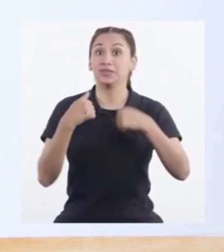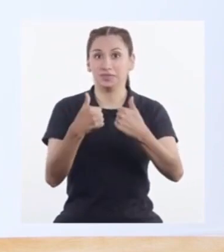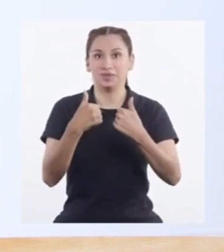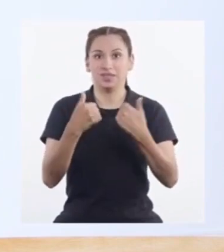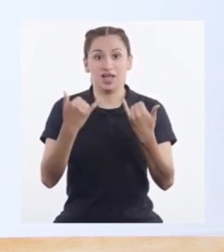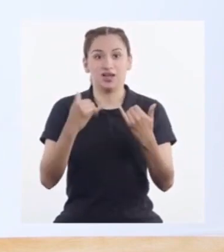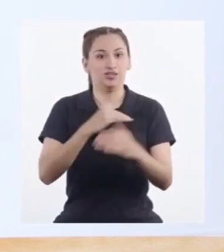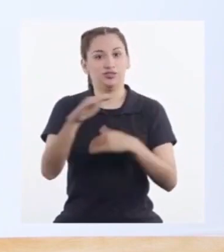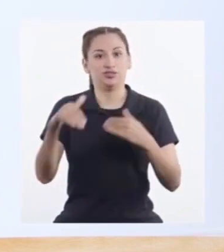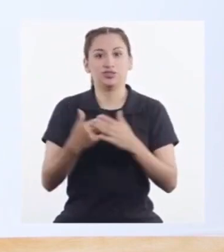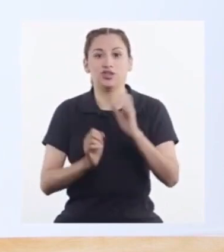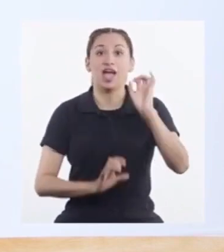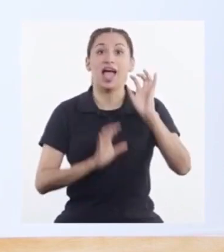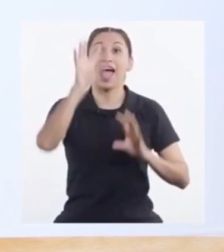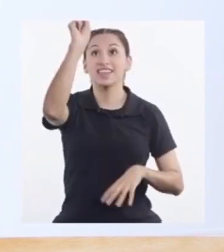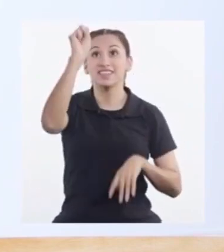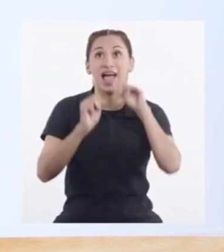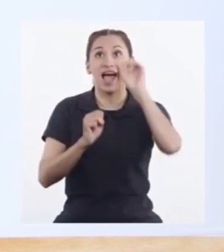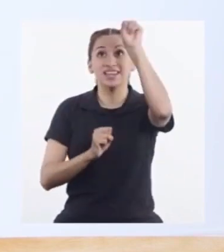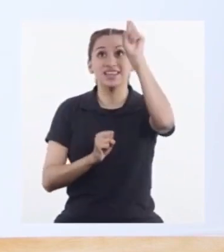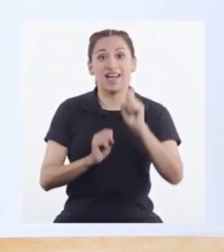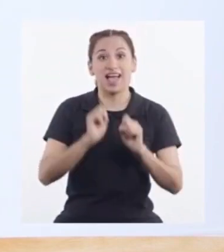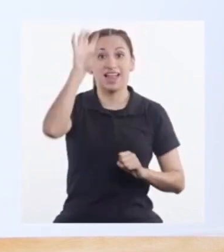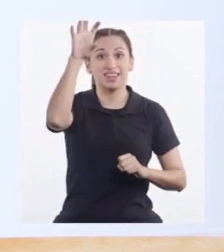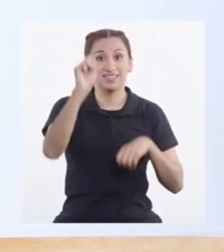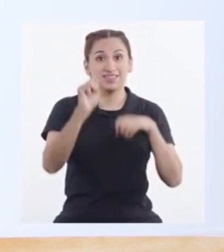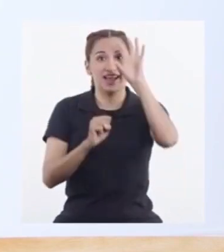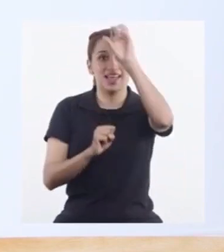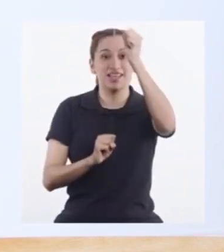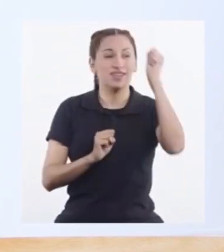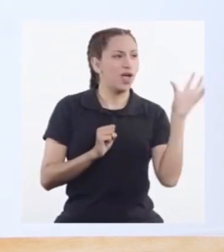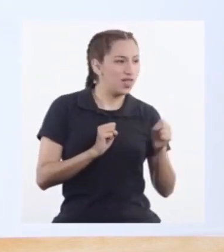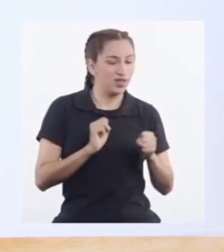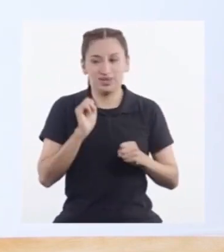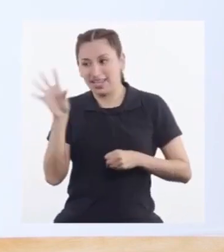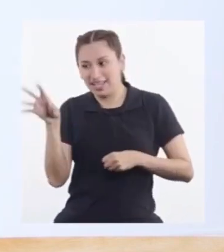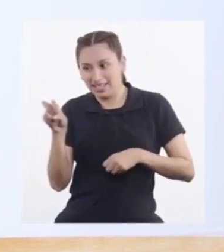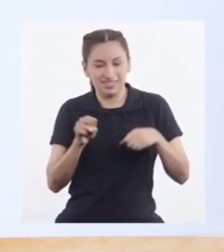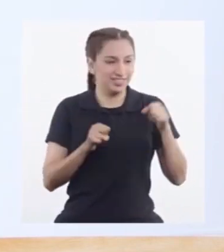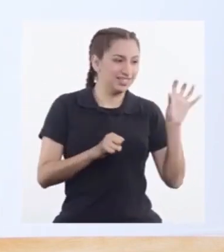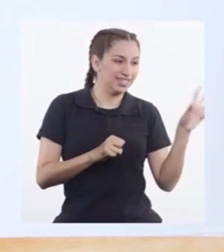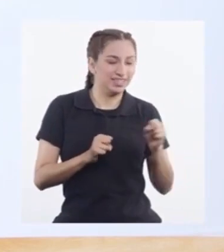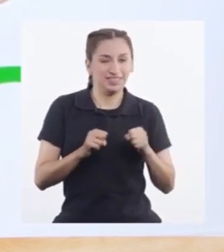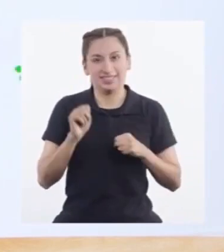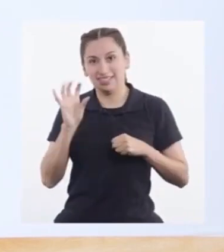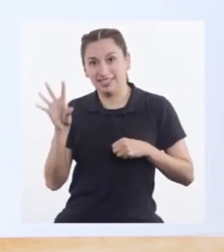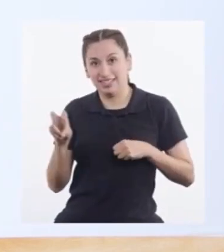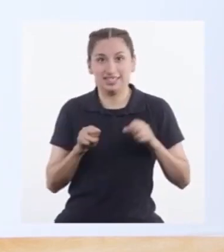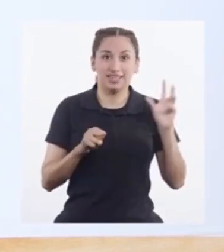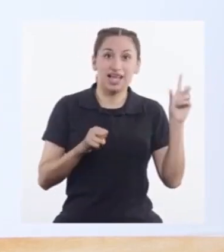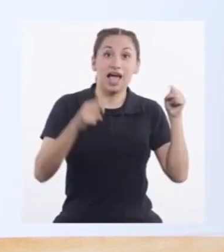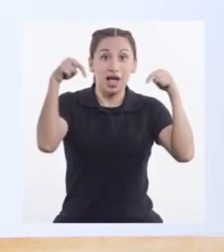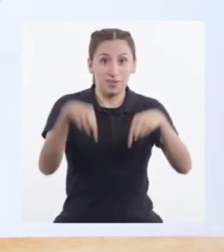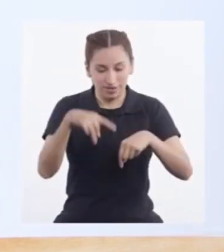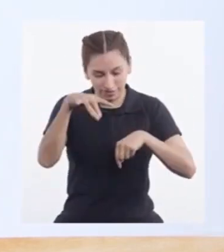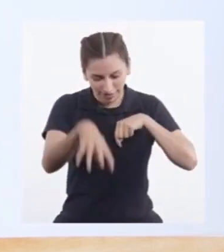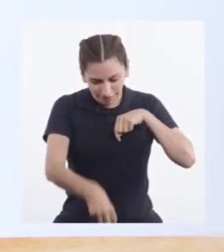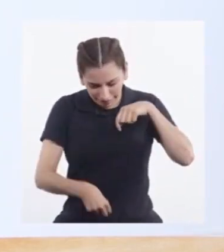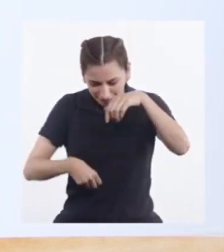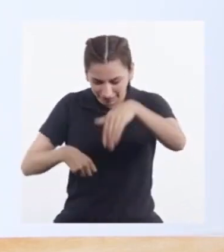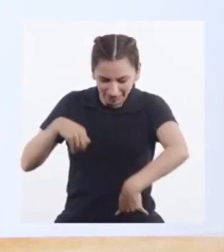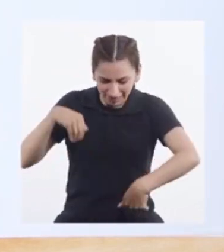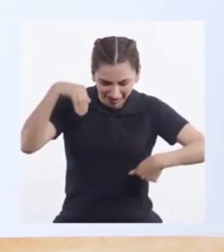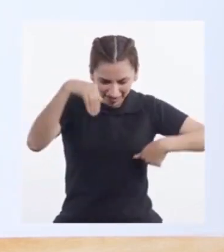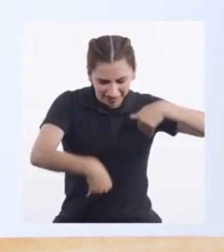Ahora todo junto Va Arriba Arriba Arriba Y lado Lado Lado Y